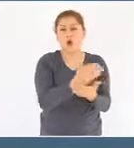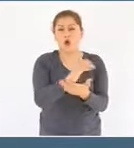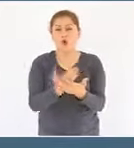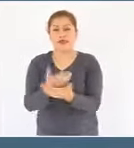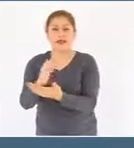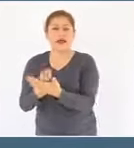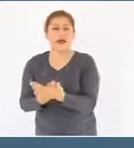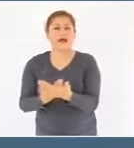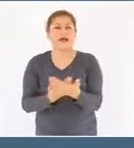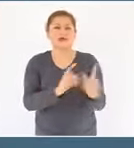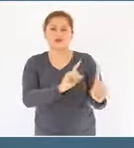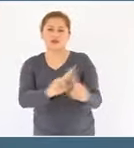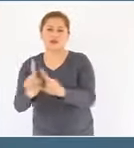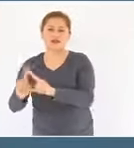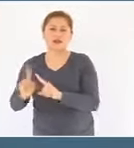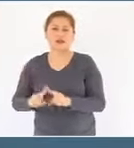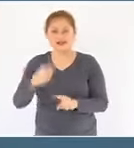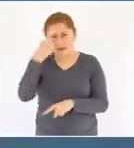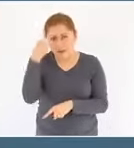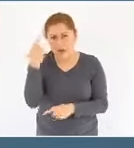bienes y servicios.